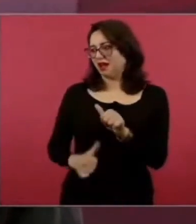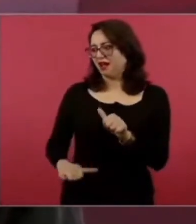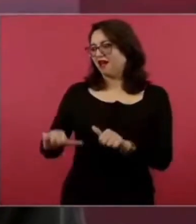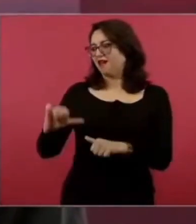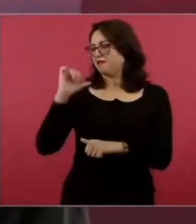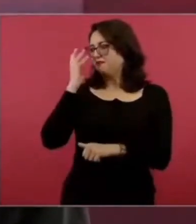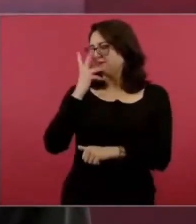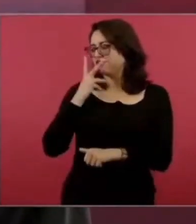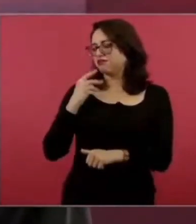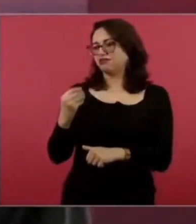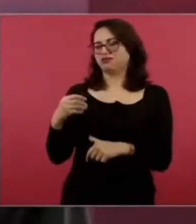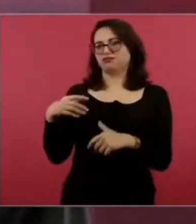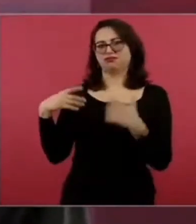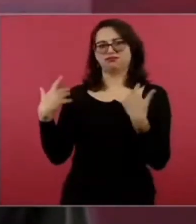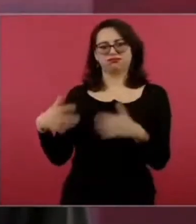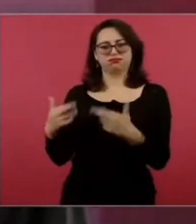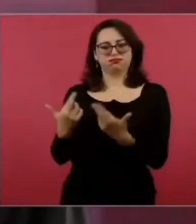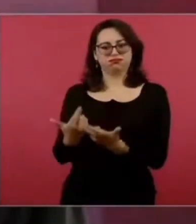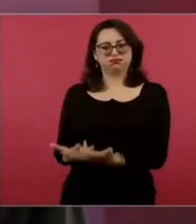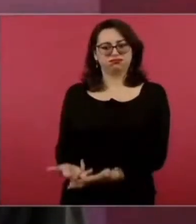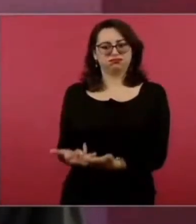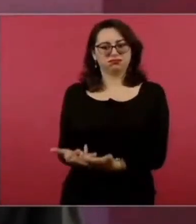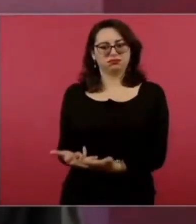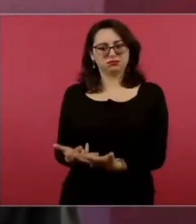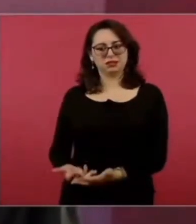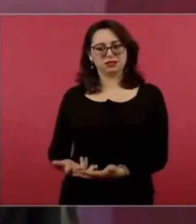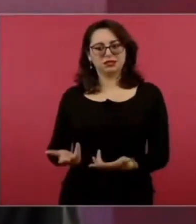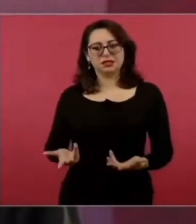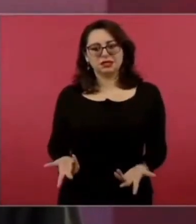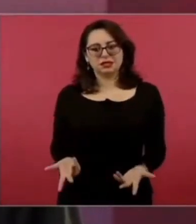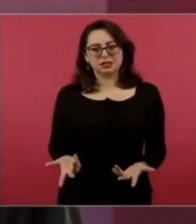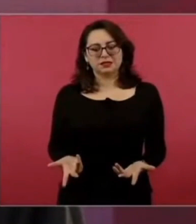tenemos que